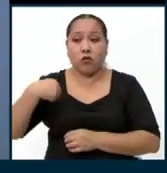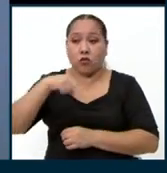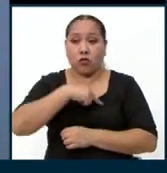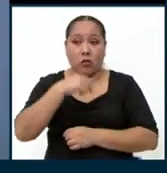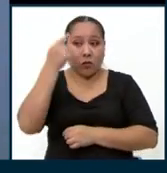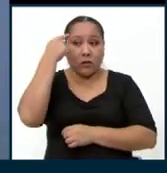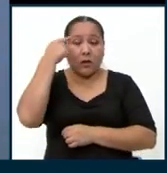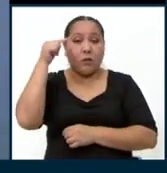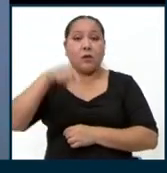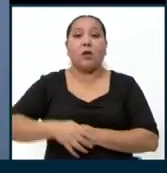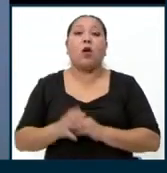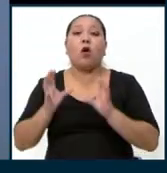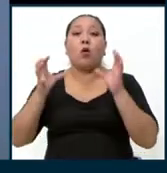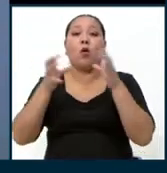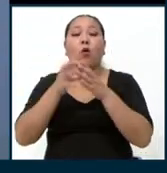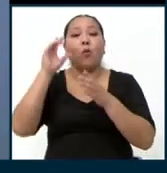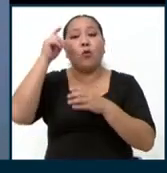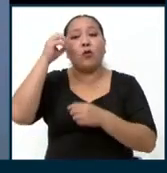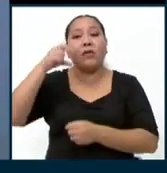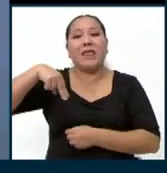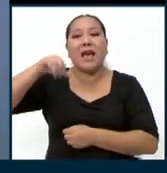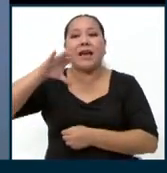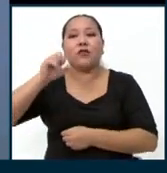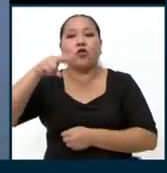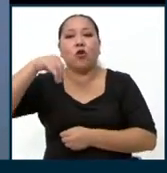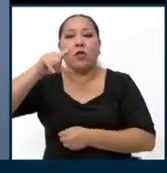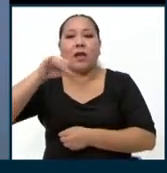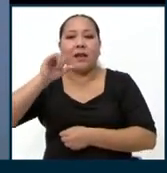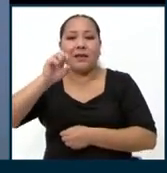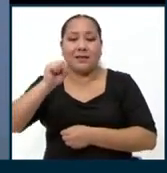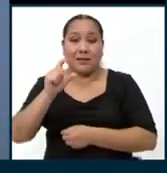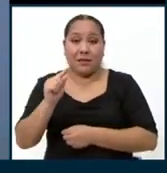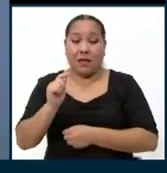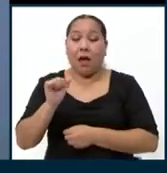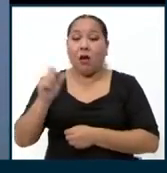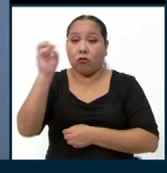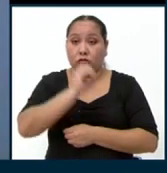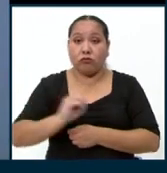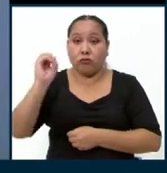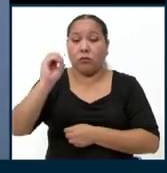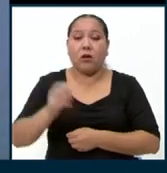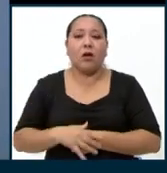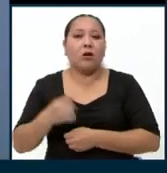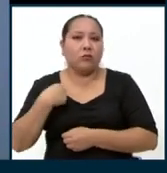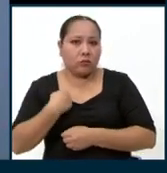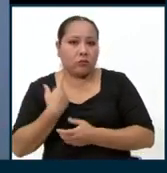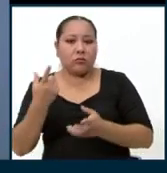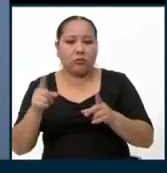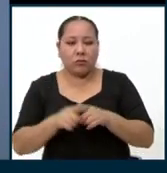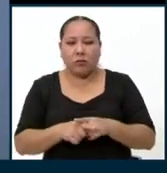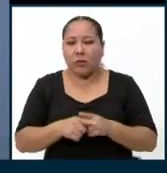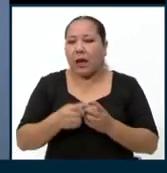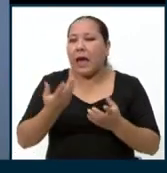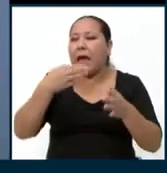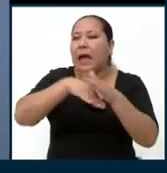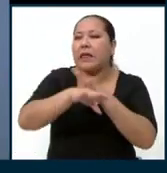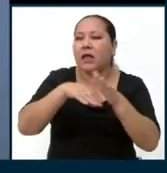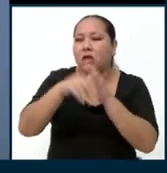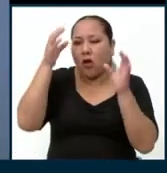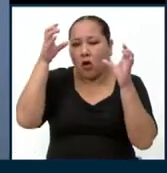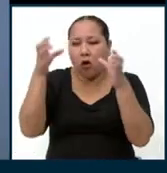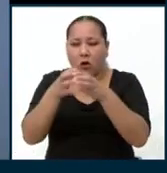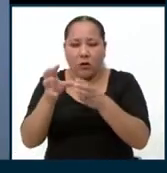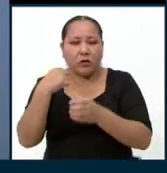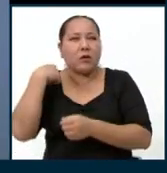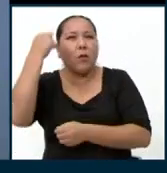desde el Partido Nacionalista, como parte de nuestro plan de gobierno y también lo que nosotros queríamos desde el Congreso, es que se